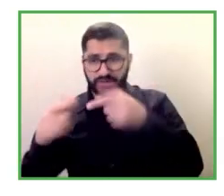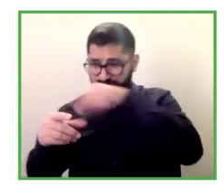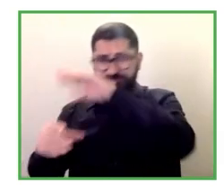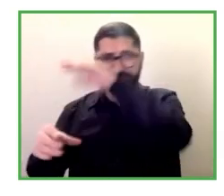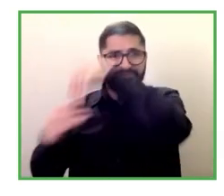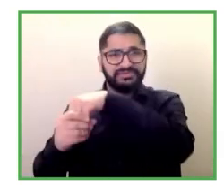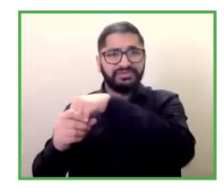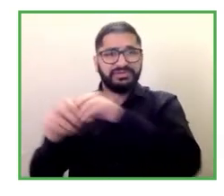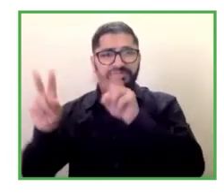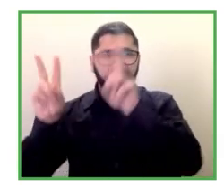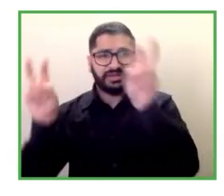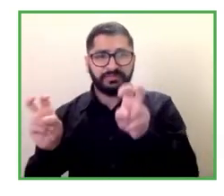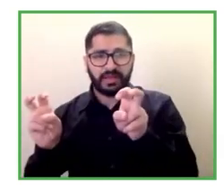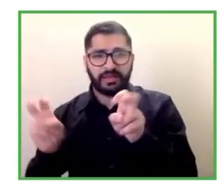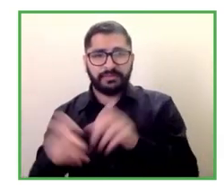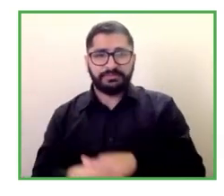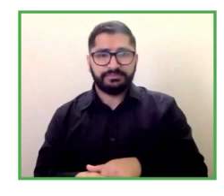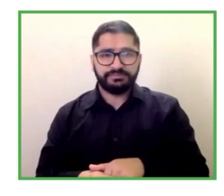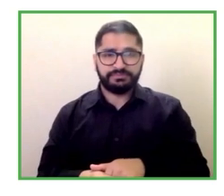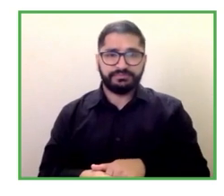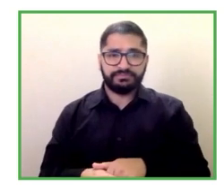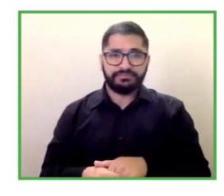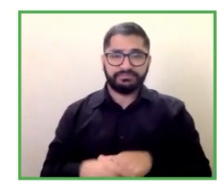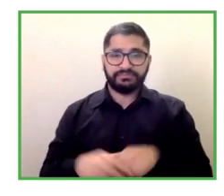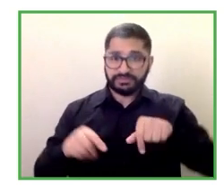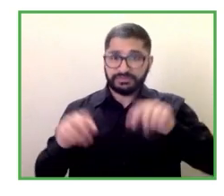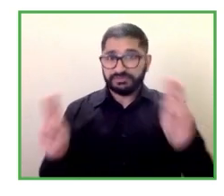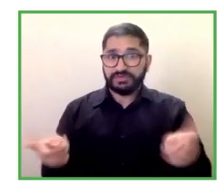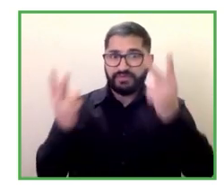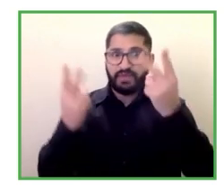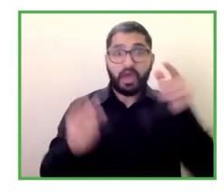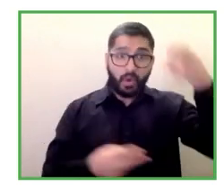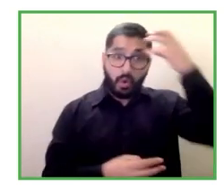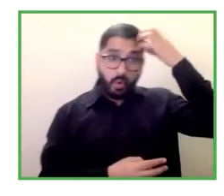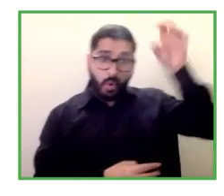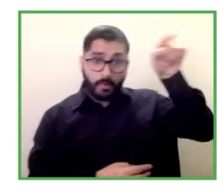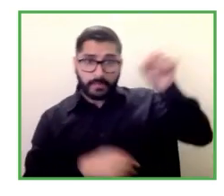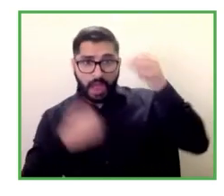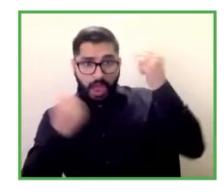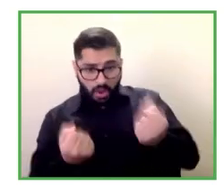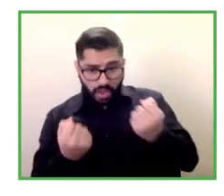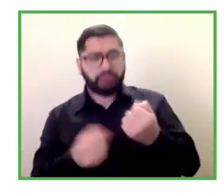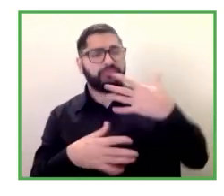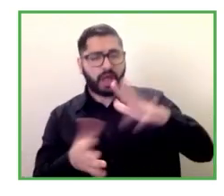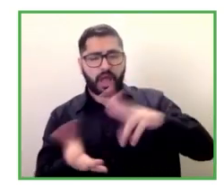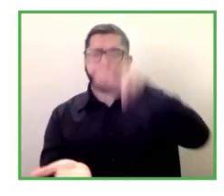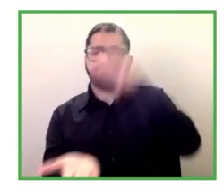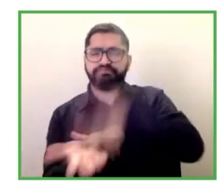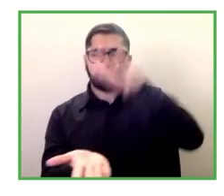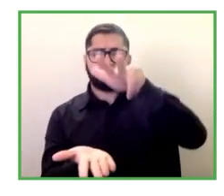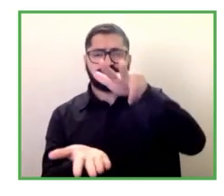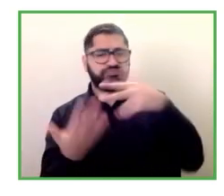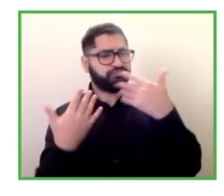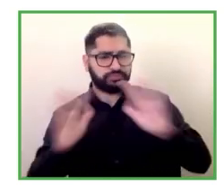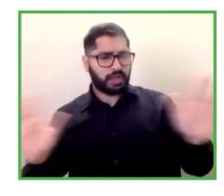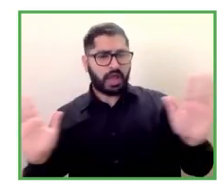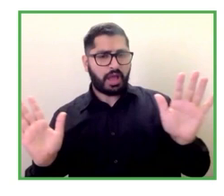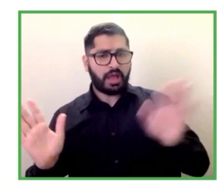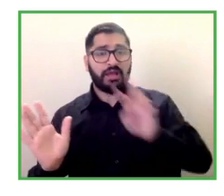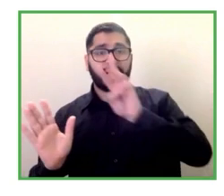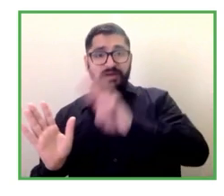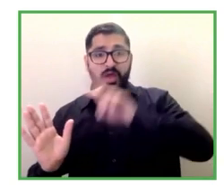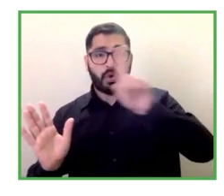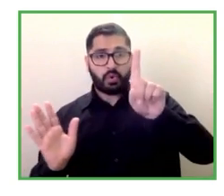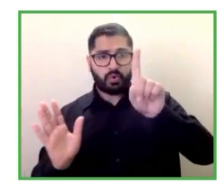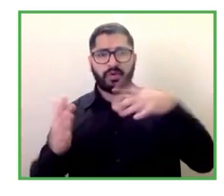el gobierno ha aprobado recientemente una partida de 31 millones dentro del plan de